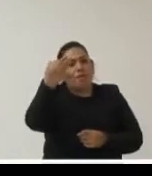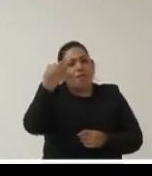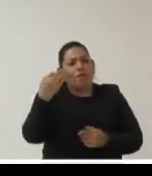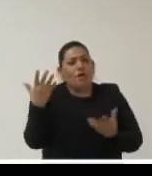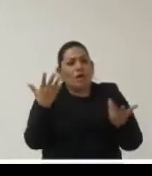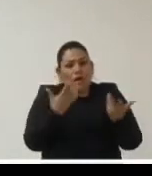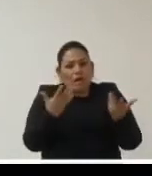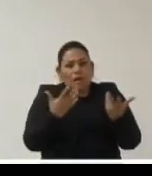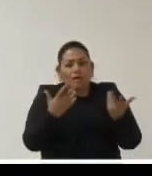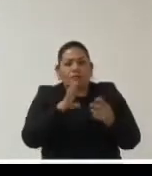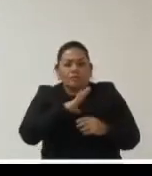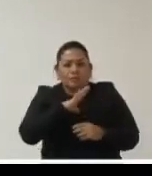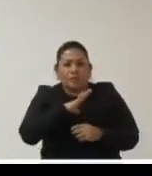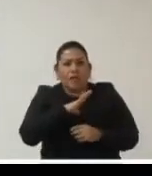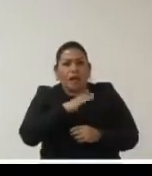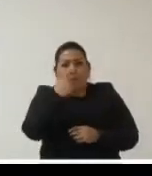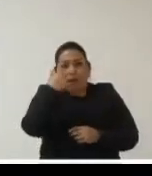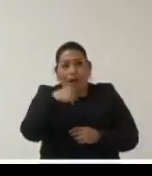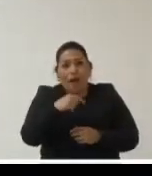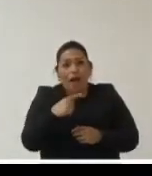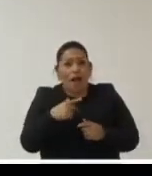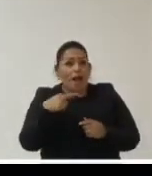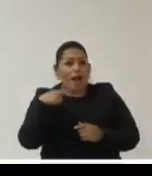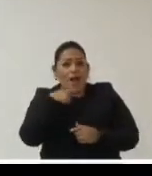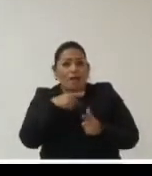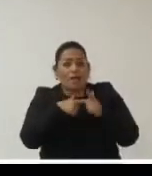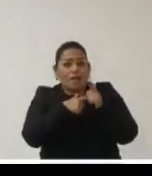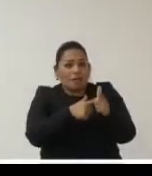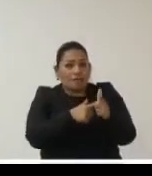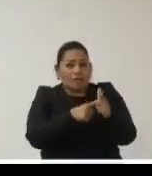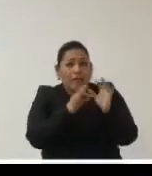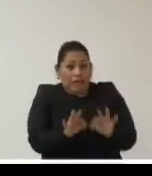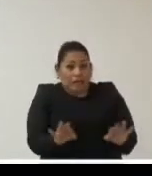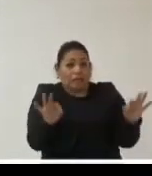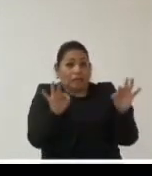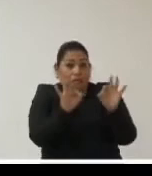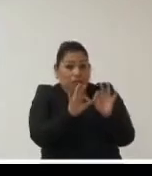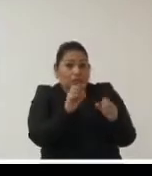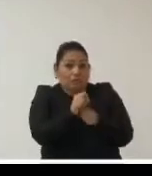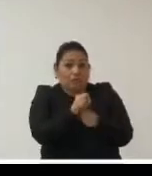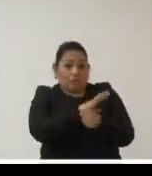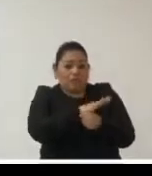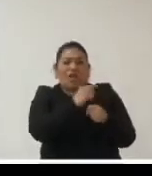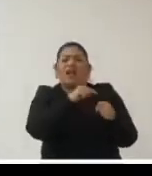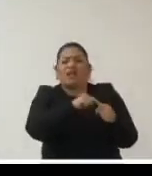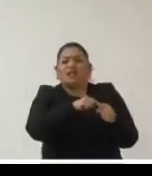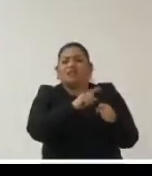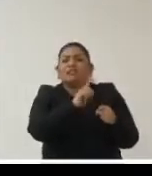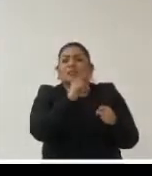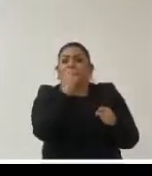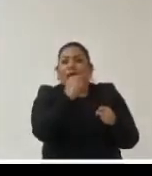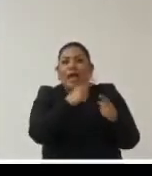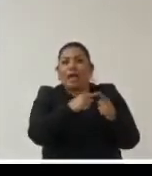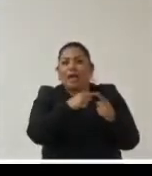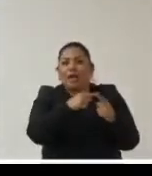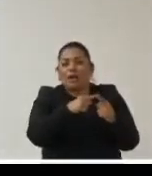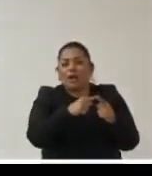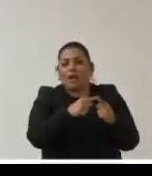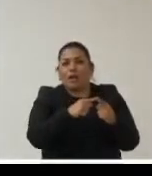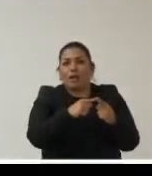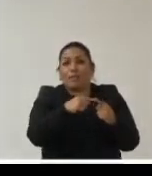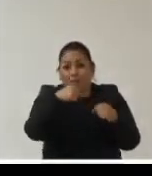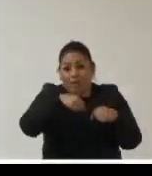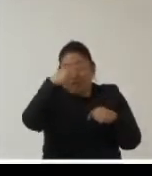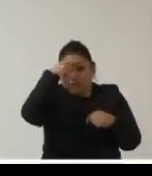considerar como prevalencia de la emergencia o sea estamos regresando otra vez en México no sé cómo están en Chile o en Perú